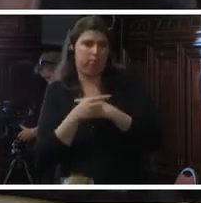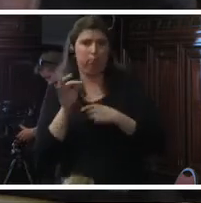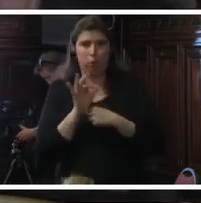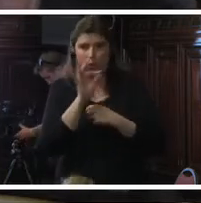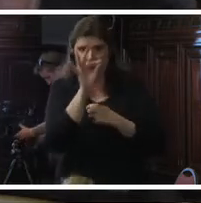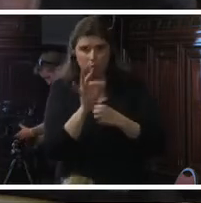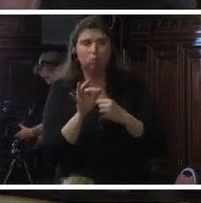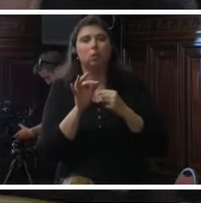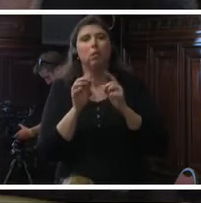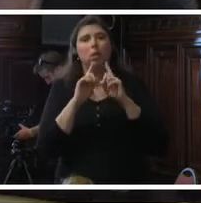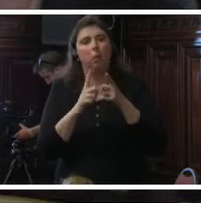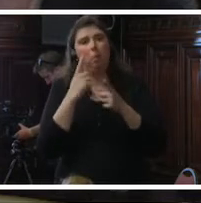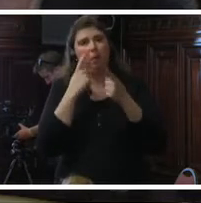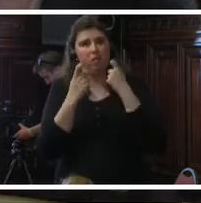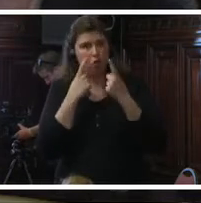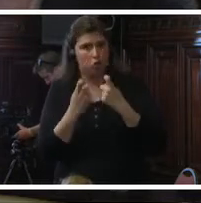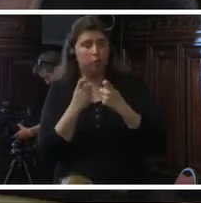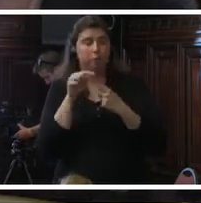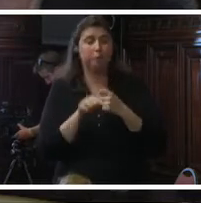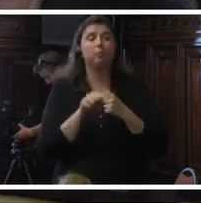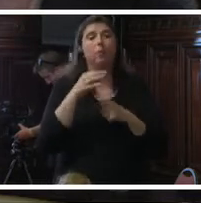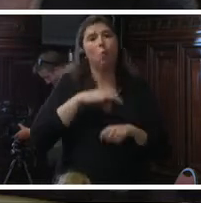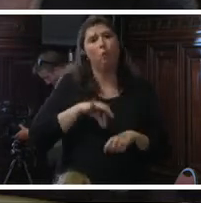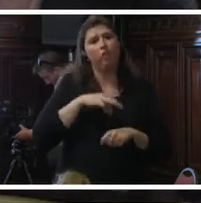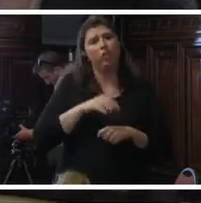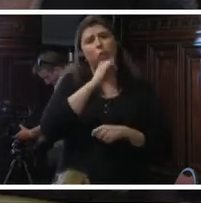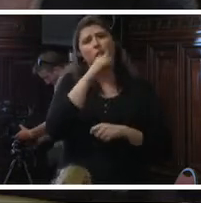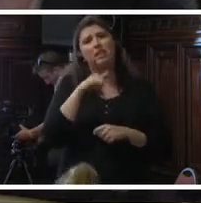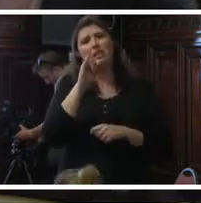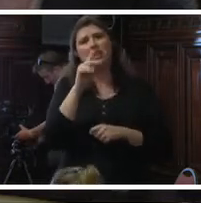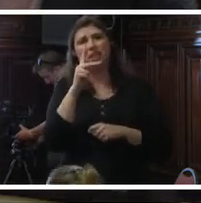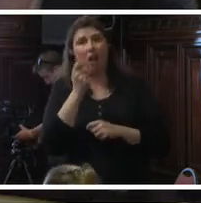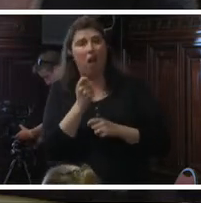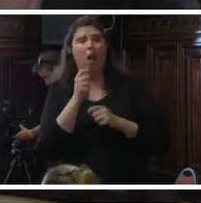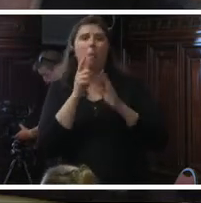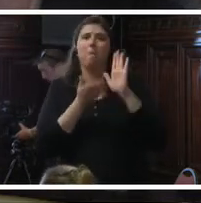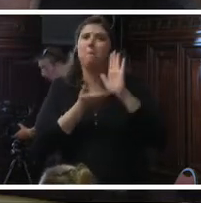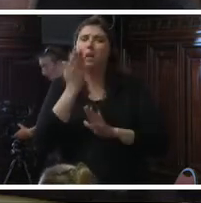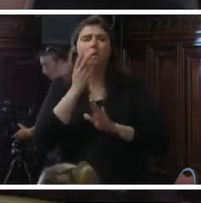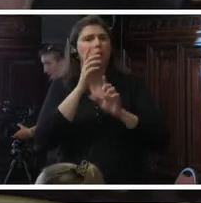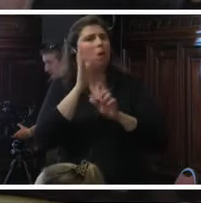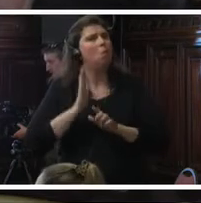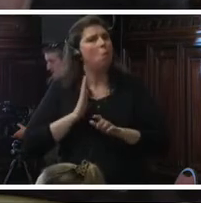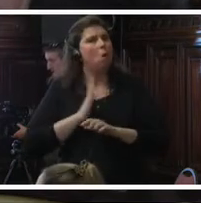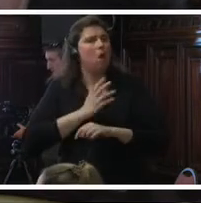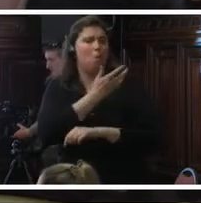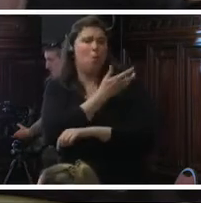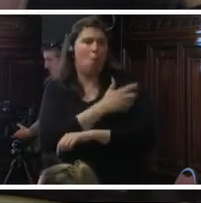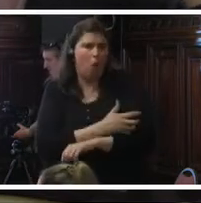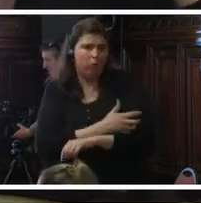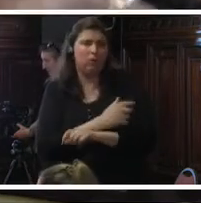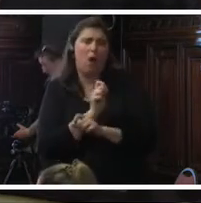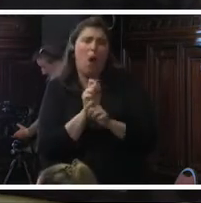prevención. El Zika es un virus que primordialmente afecta a las mujeres pobres e incluso incrementa su ciclo de